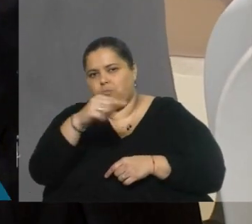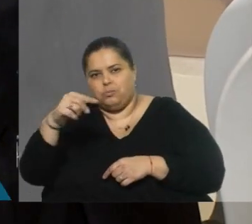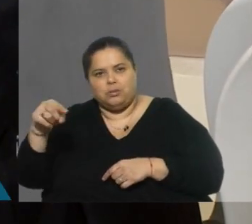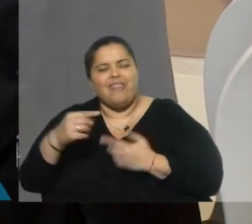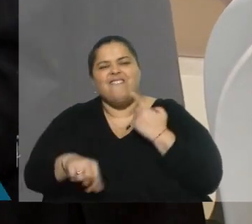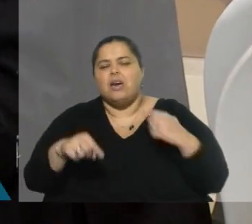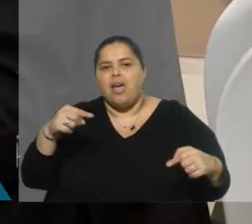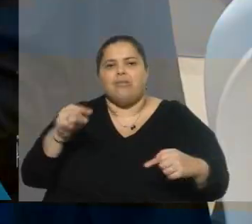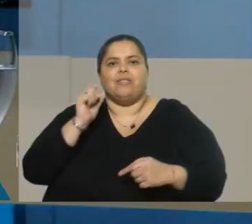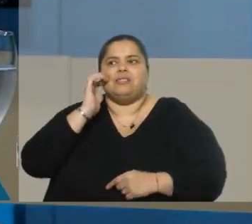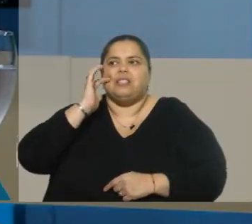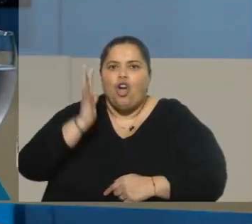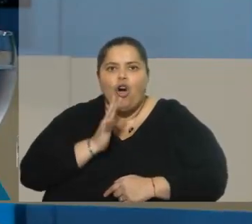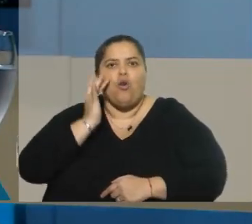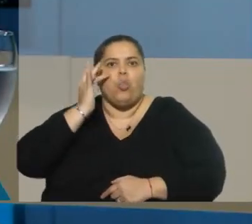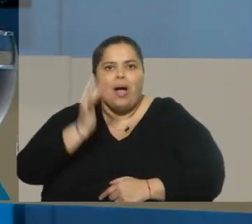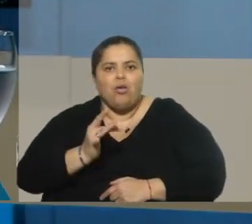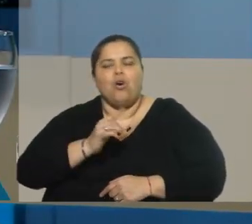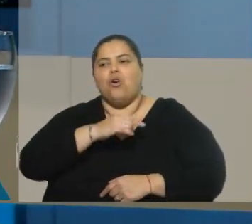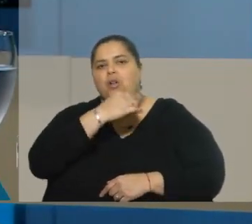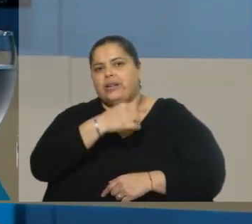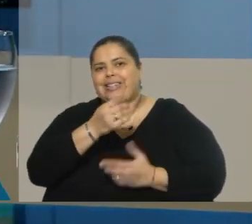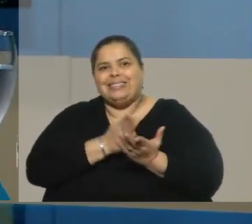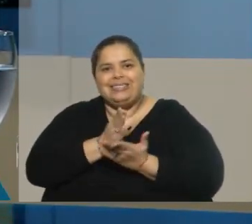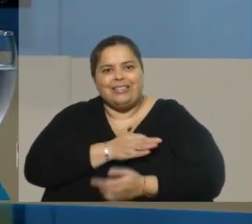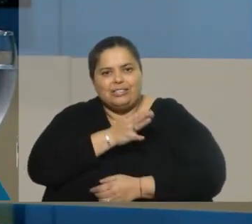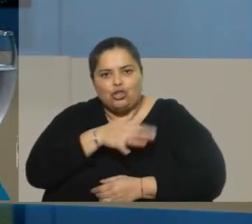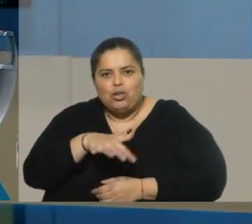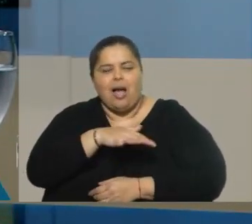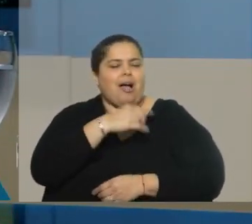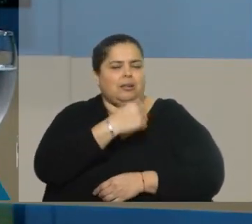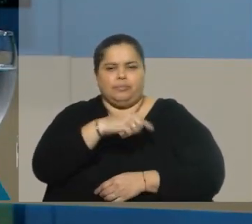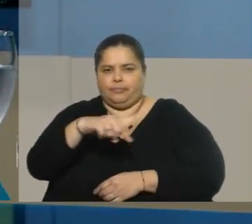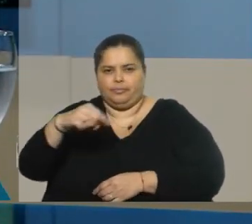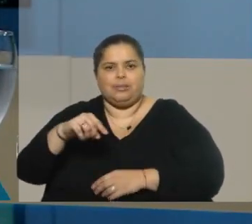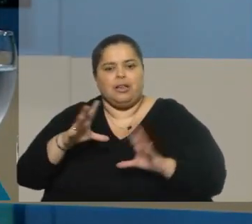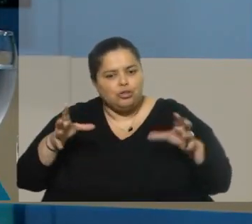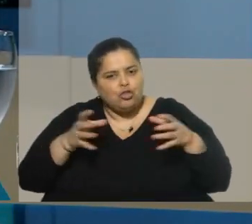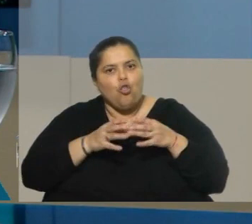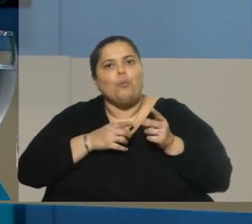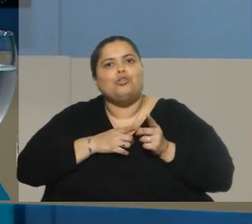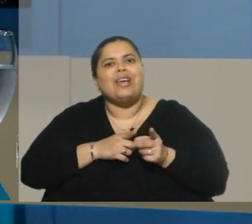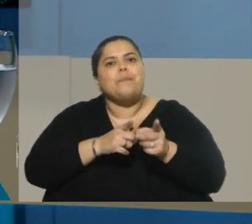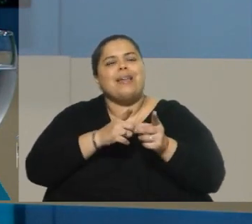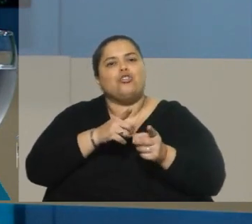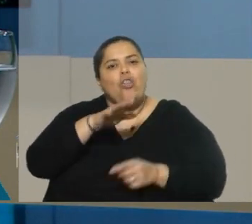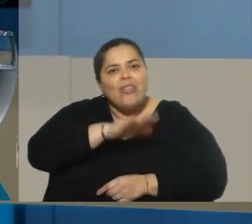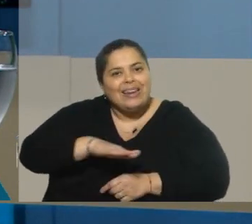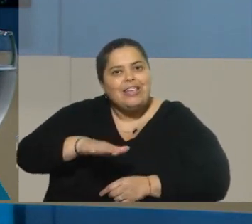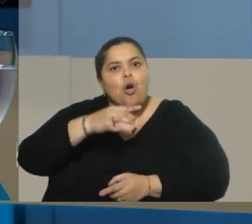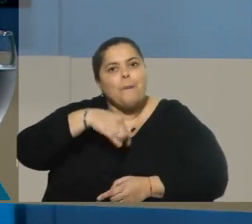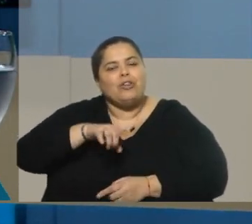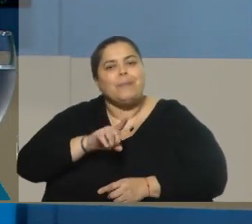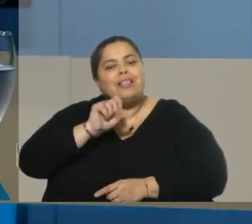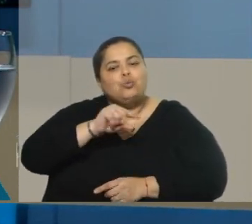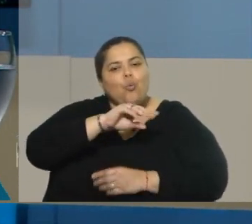multidisciplinarios. No son solo educadores, también son psicólogos, son asistentes sociales, que hacen el seguimiento del niño y del niño en el ámbito de su familia y